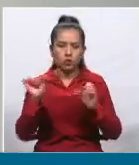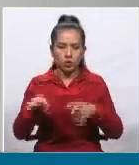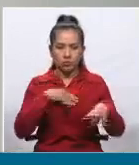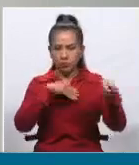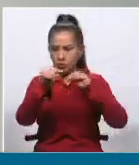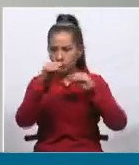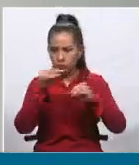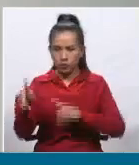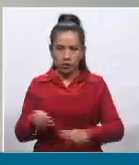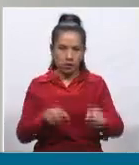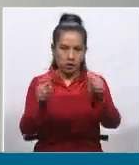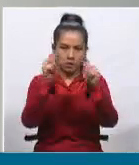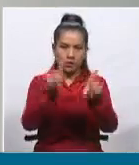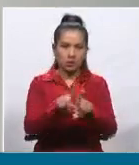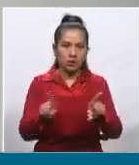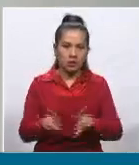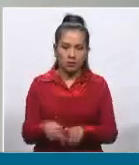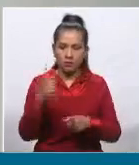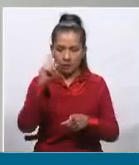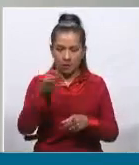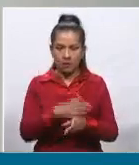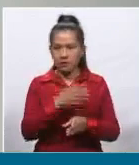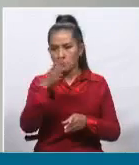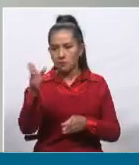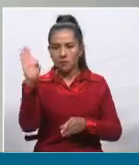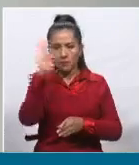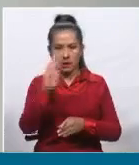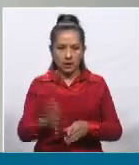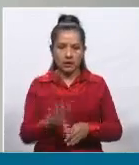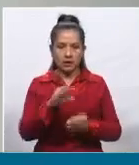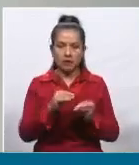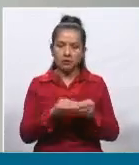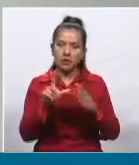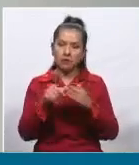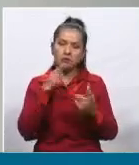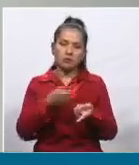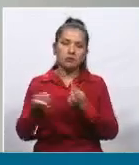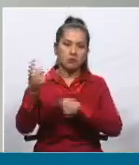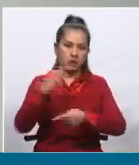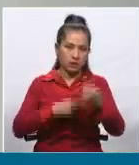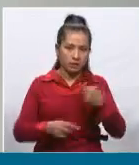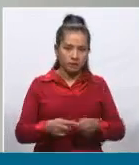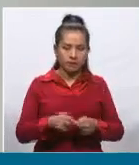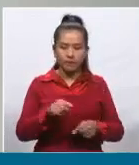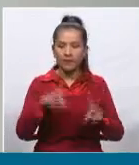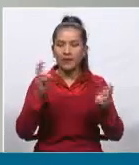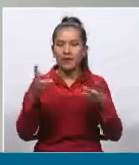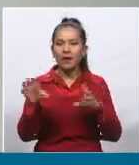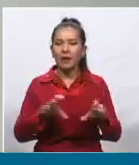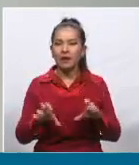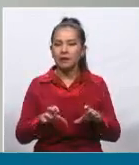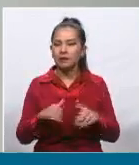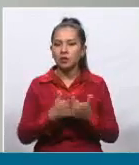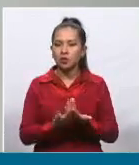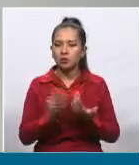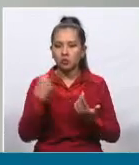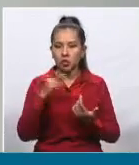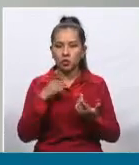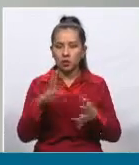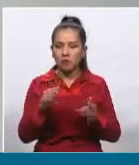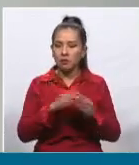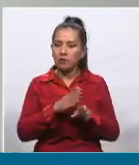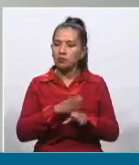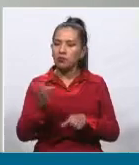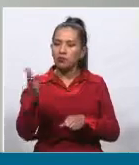también o pasar hacia el lado brasileño y viceversa. Este hecho, al darnos mayoría,